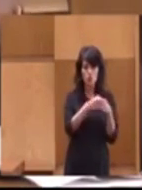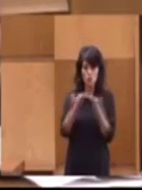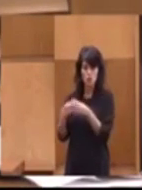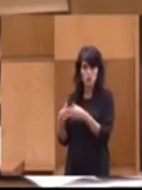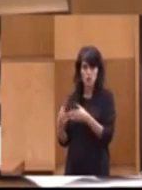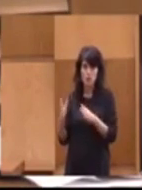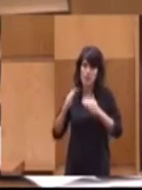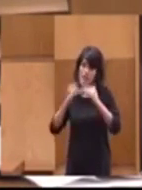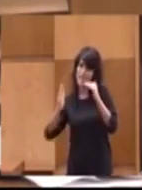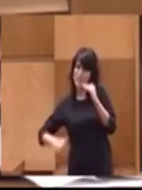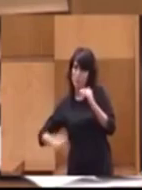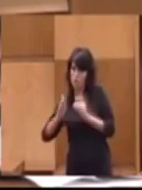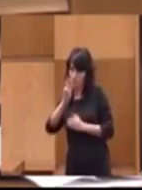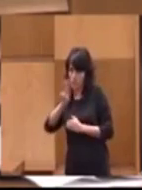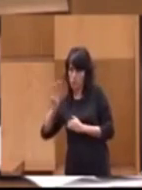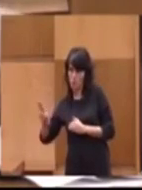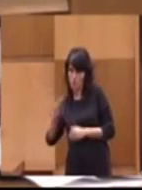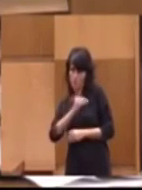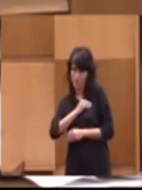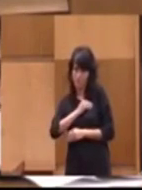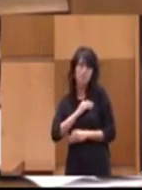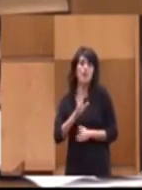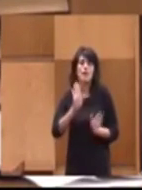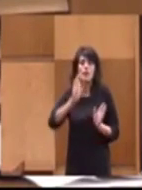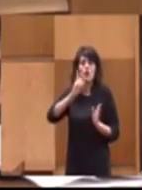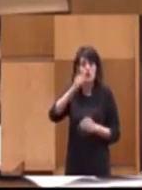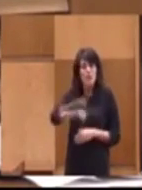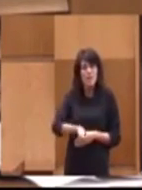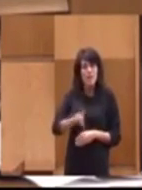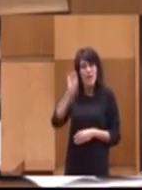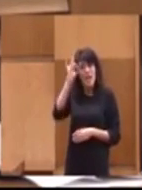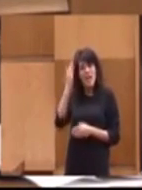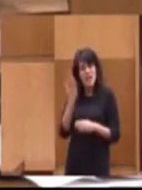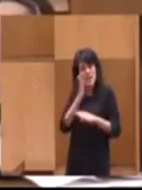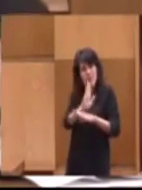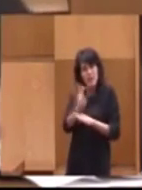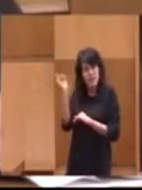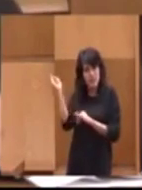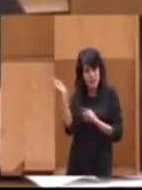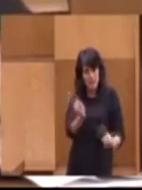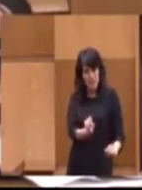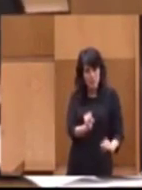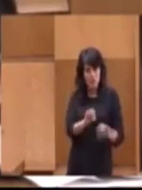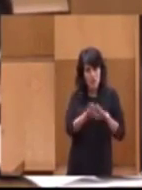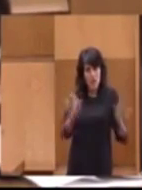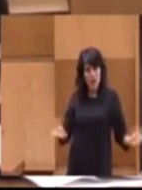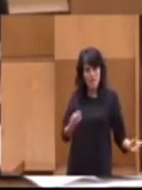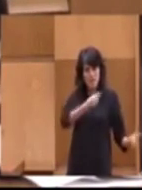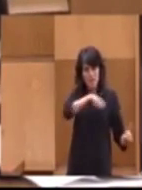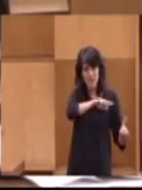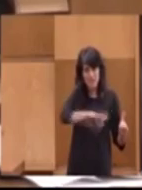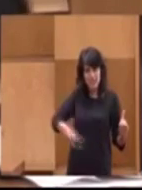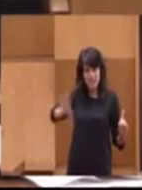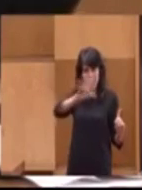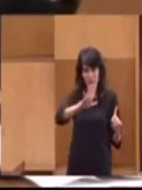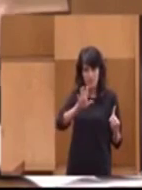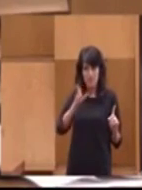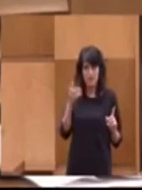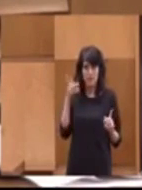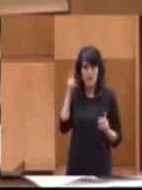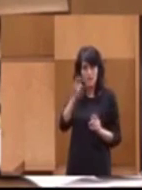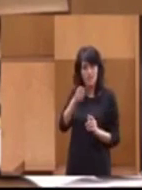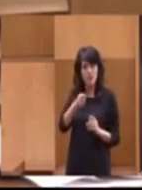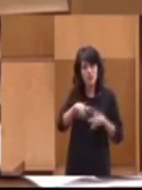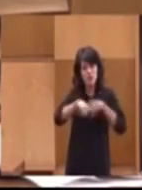desgraciadamente del Partido Popular. Pero puestos a sumarse, también traemos esta iniciativa de la mano de la Mesa Estatal por referéndum de las pensiones, una